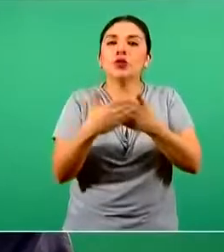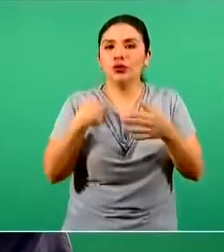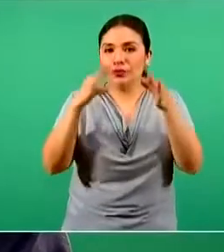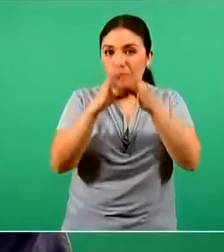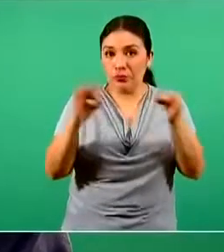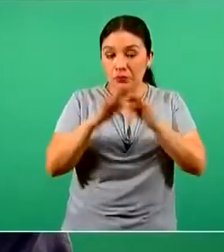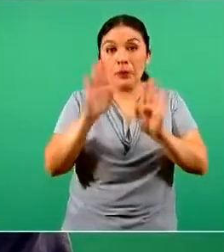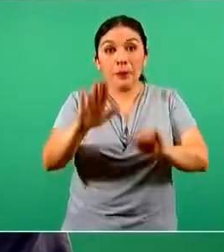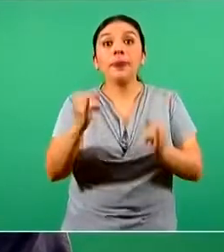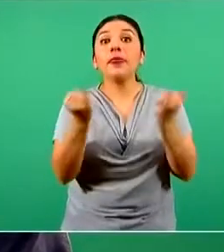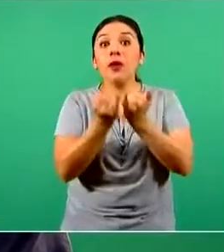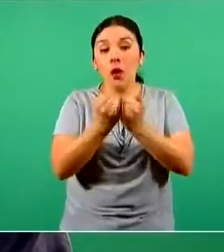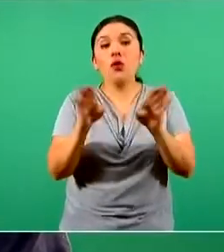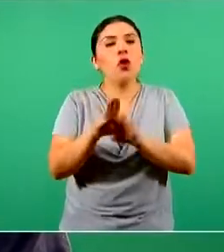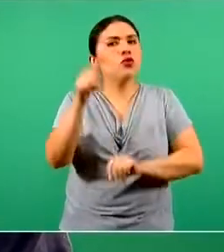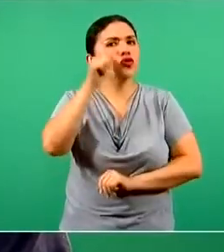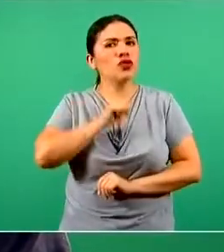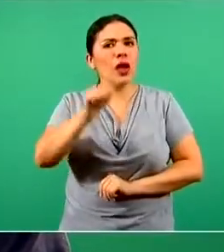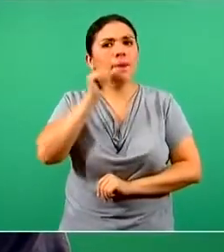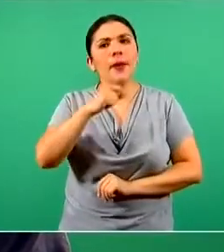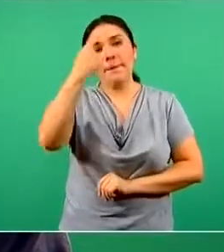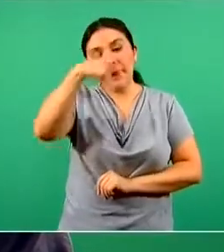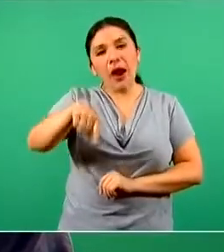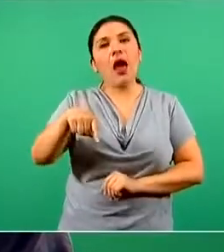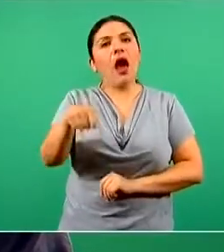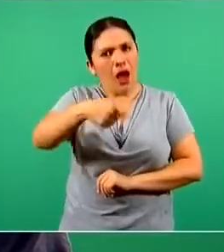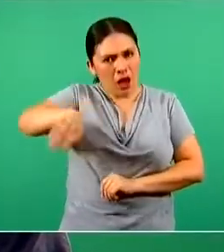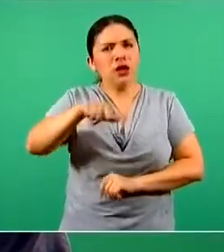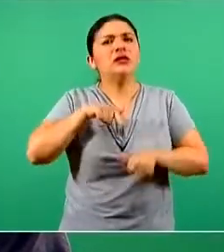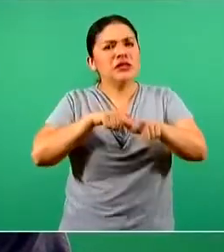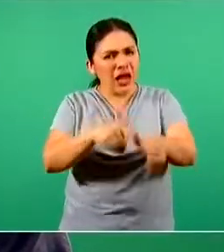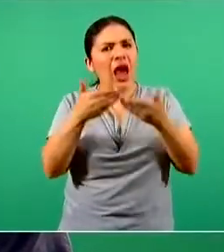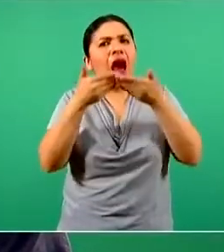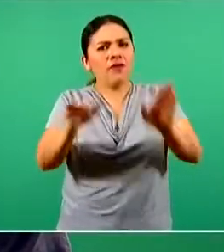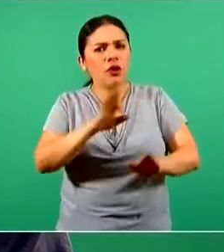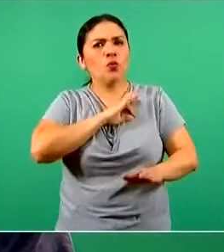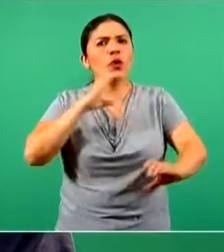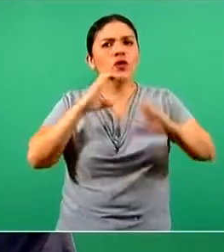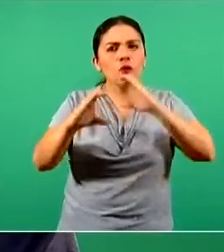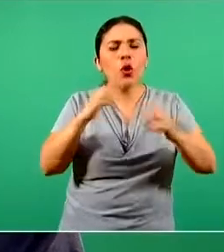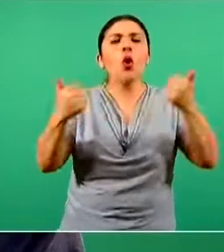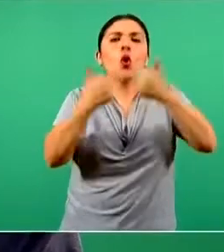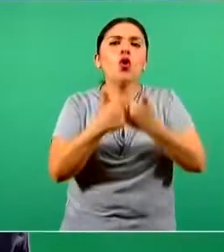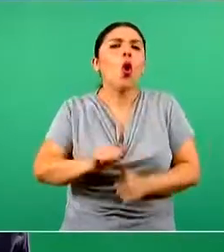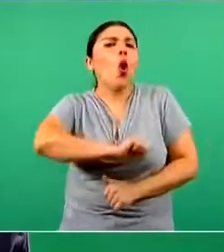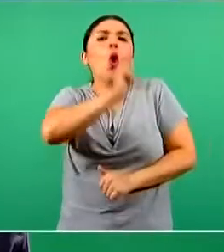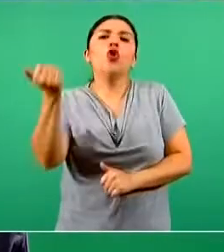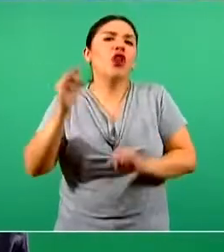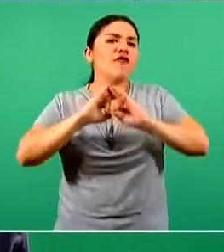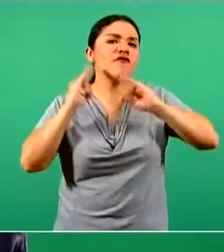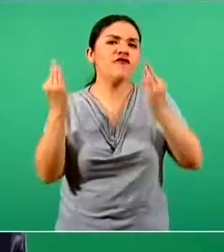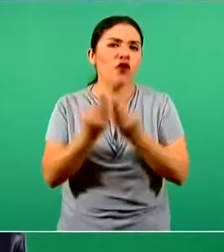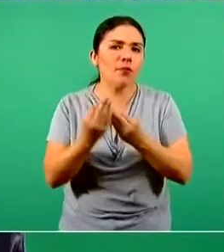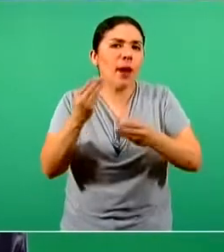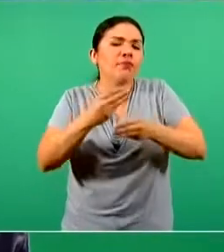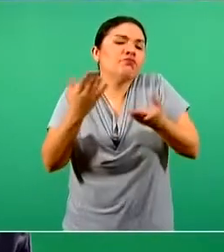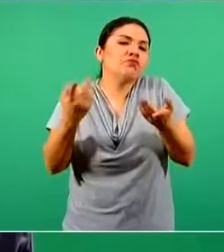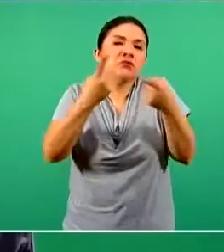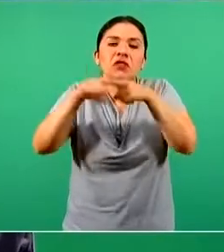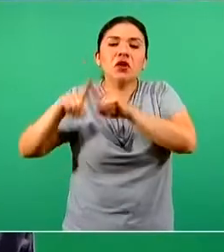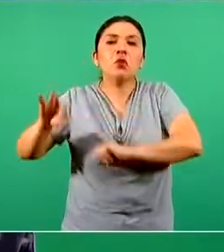Y dejaremos, por supuesto, como siempre, los canales abiertos, pero utilizando otros mecanismos, otros recursos,